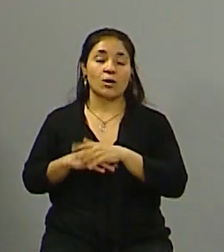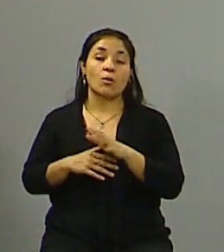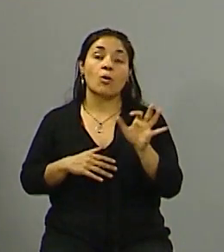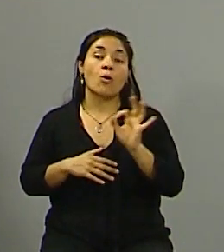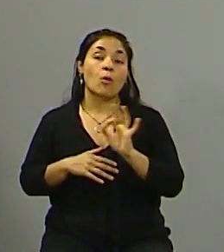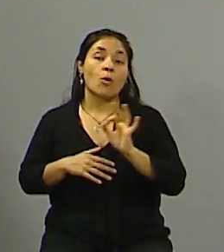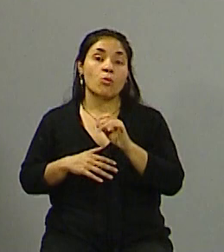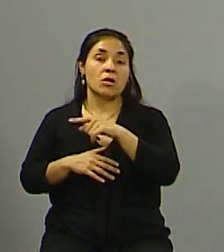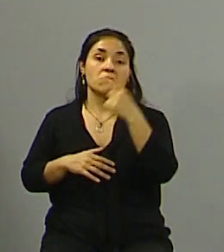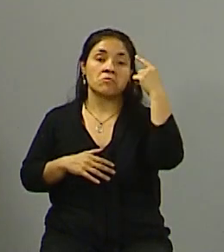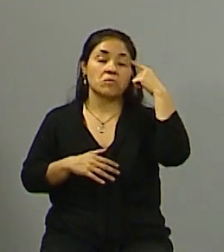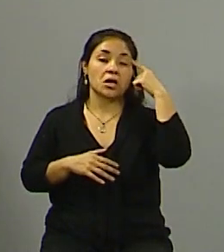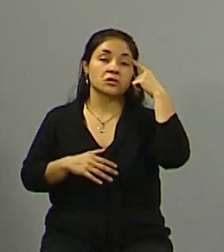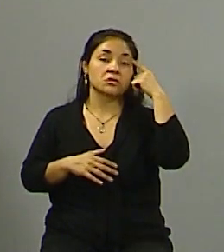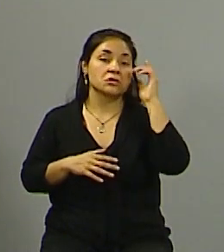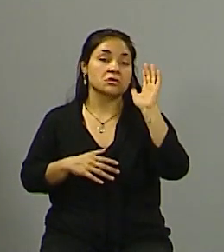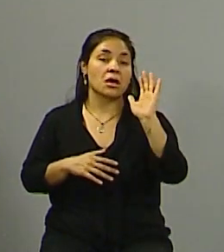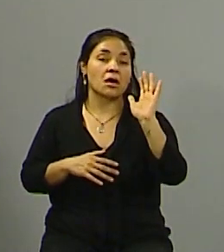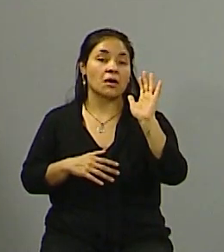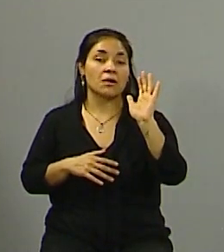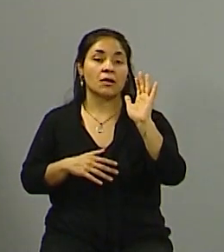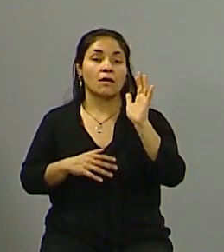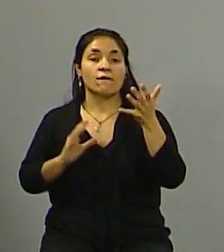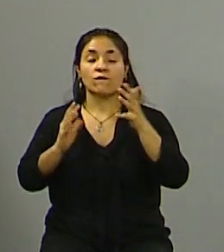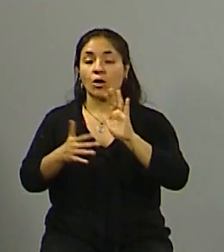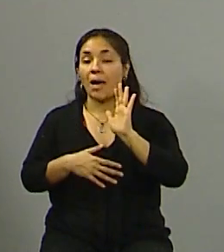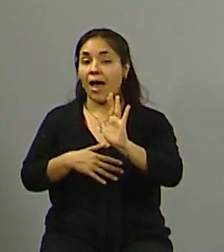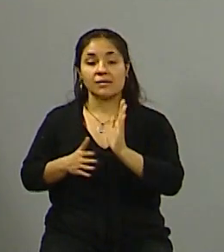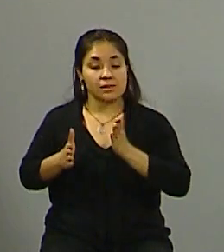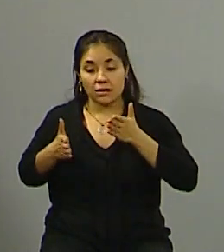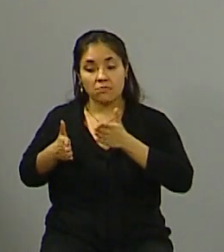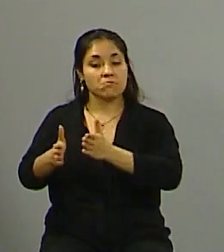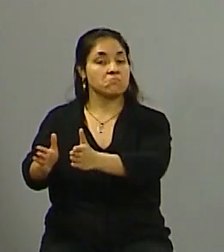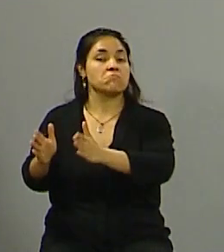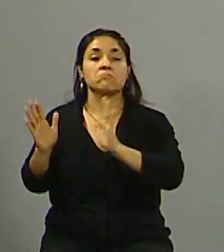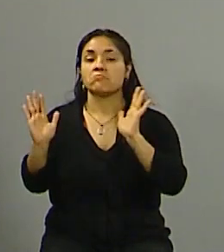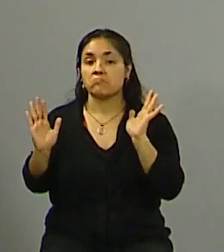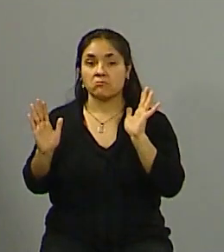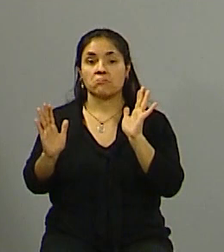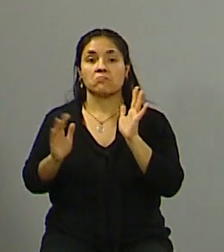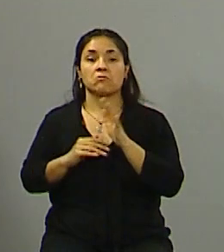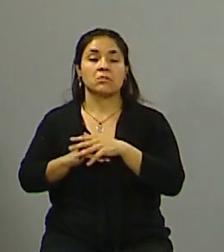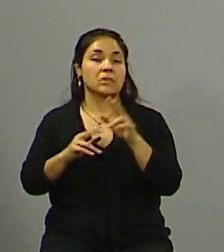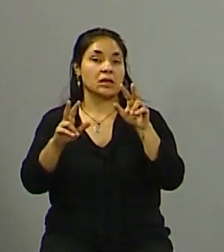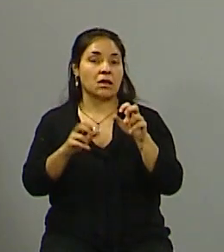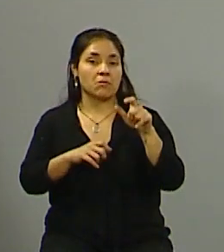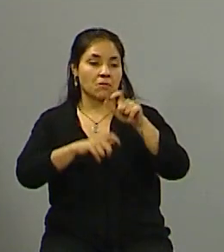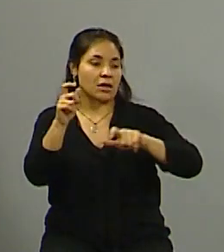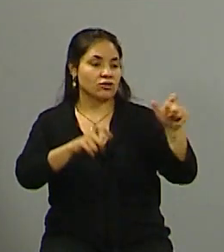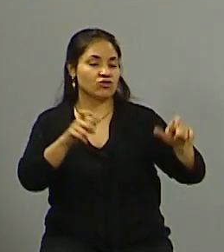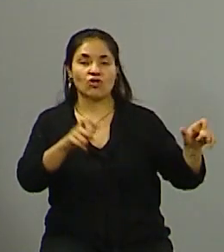que él entendía que el camino era este que tomó y bueno se fue desapegando de personas que